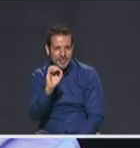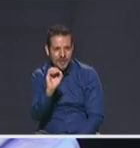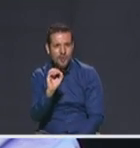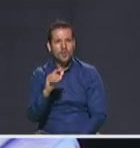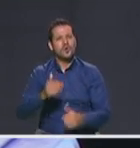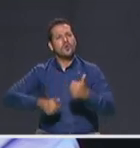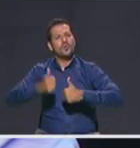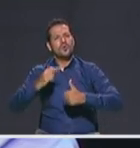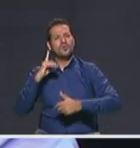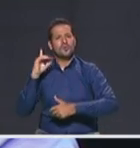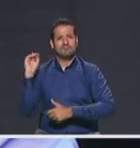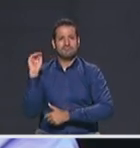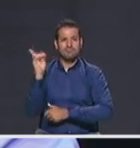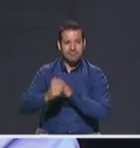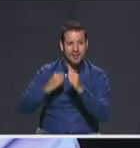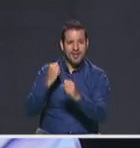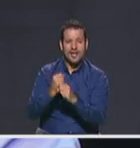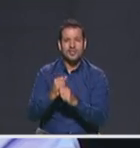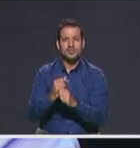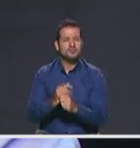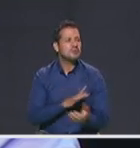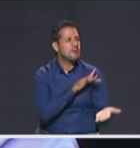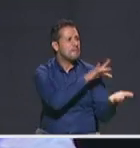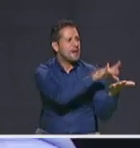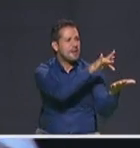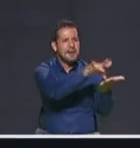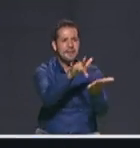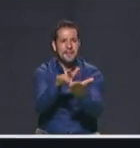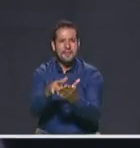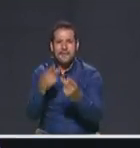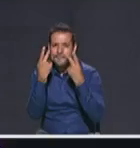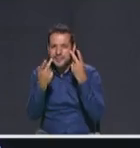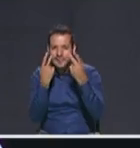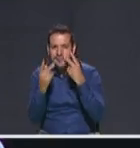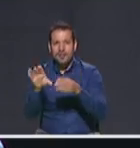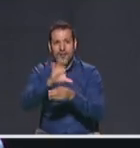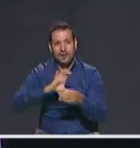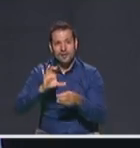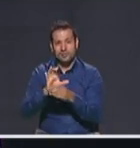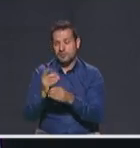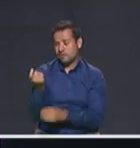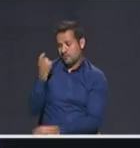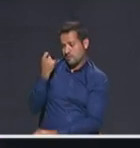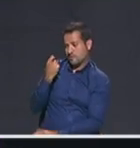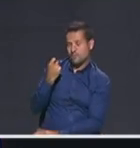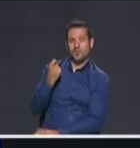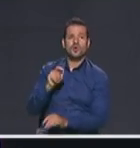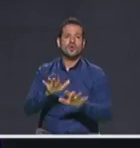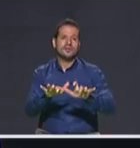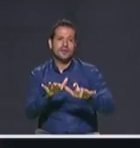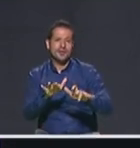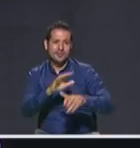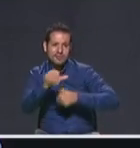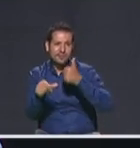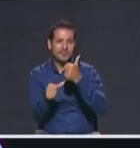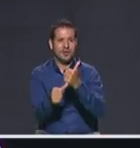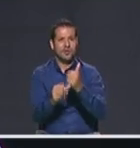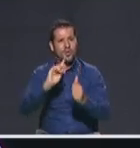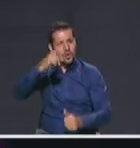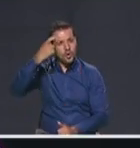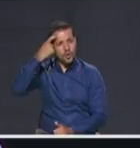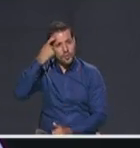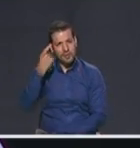años recorriendo la ciudad de la mano de Federico. El último periodo fui secretario de gobierno, fui varias ocasiones